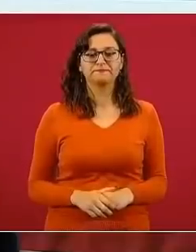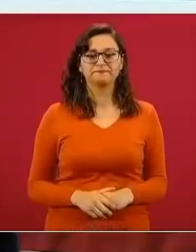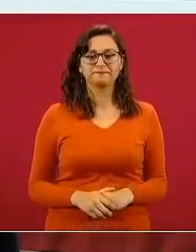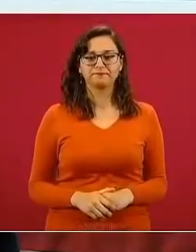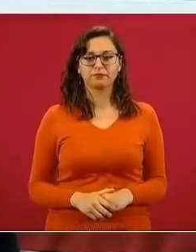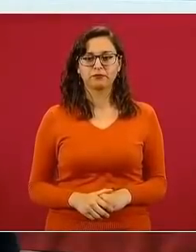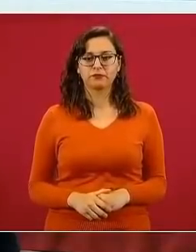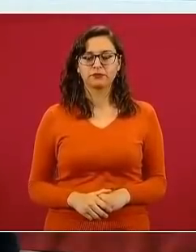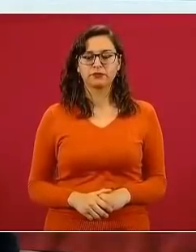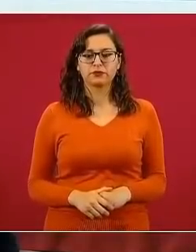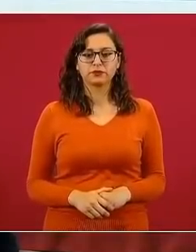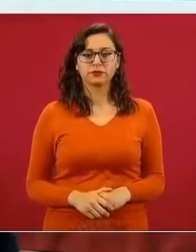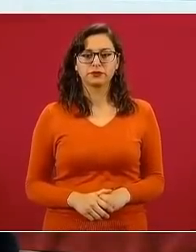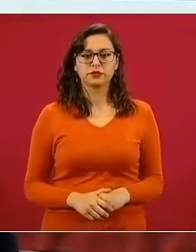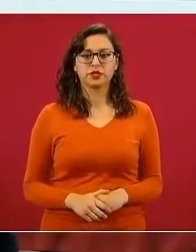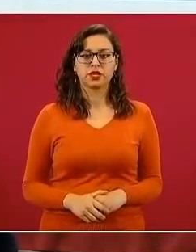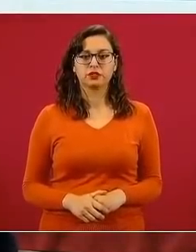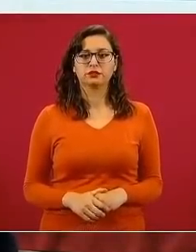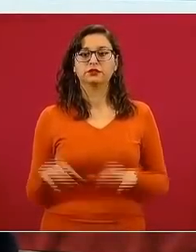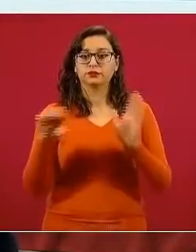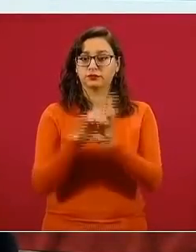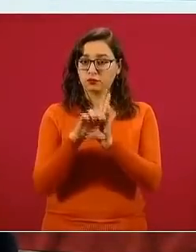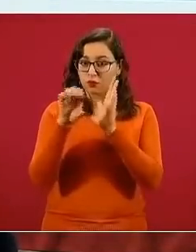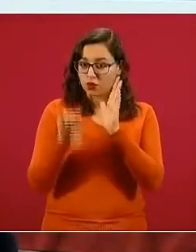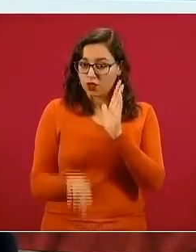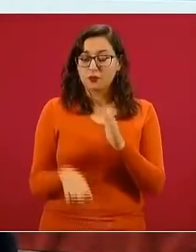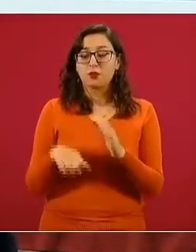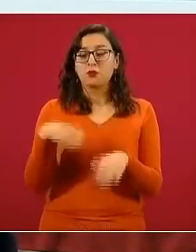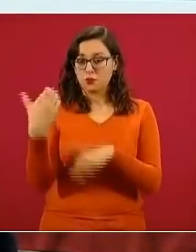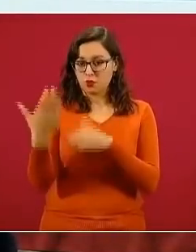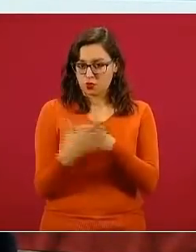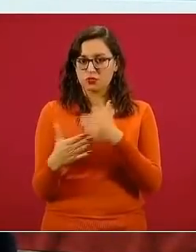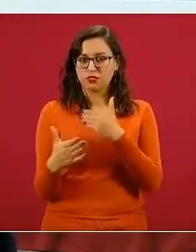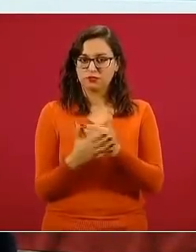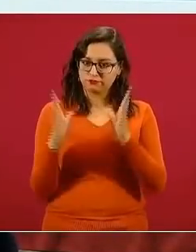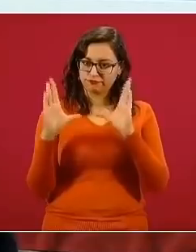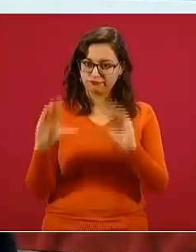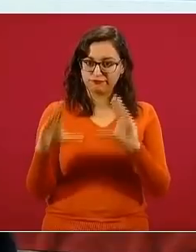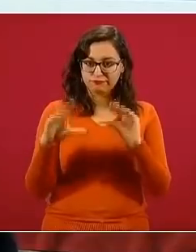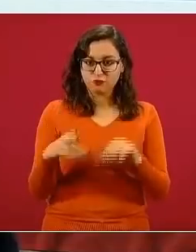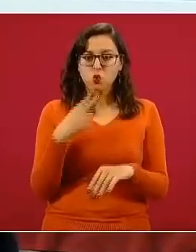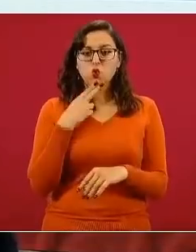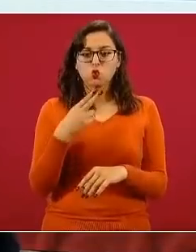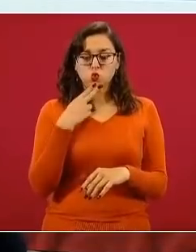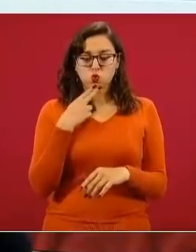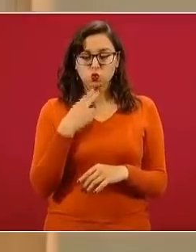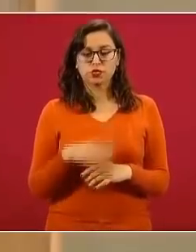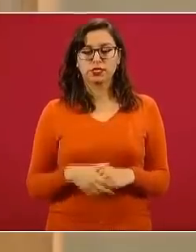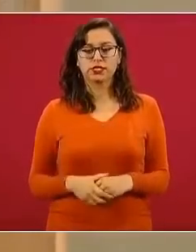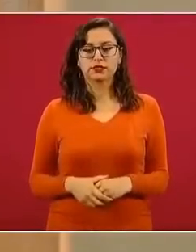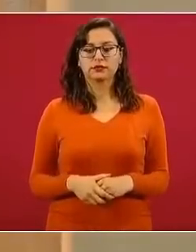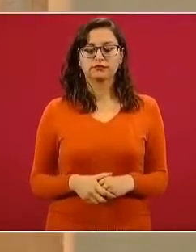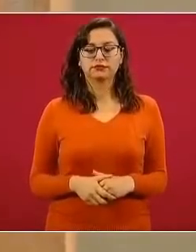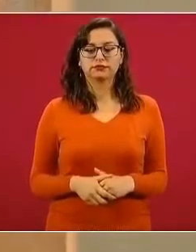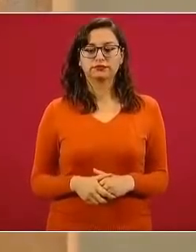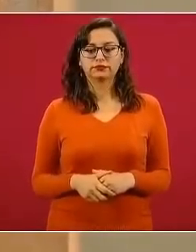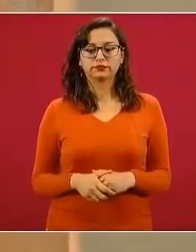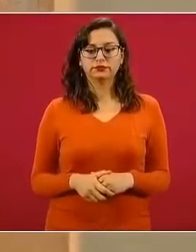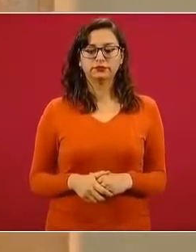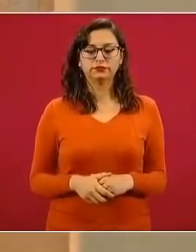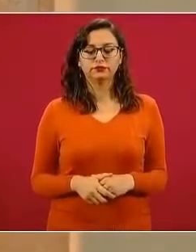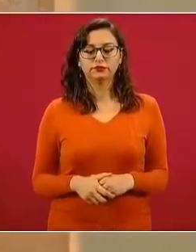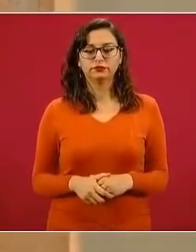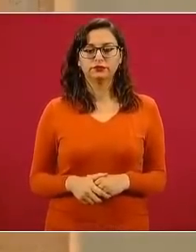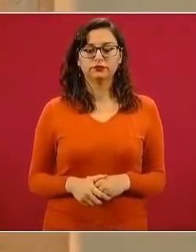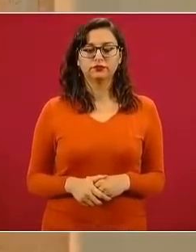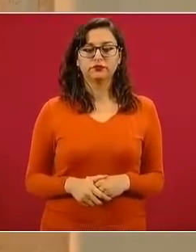Estos son algunos de los ejemplos de herramientas que se van a utilizar en la asignatura de vida saludable. Entonces se van a